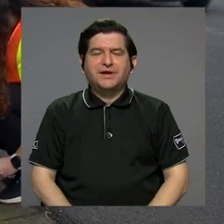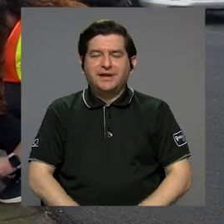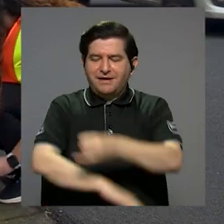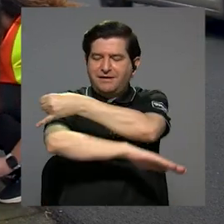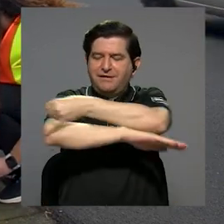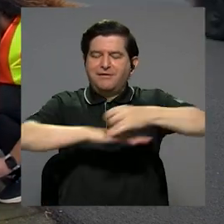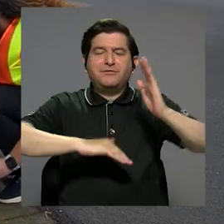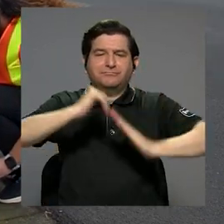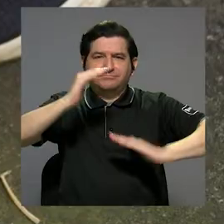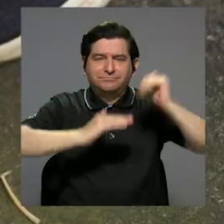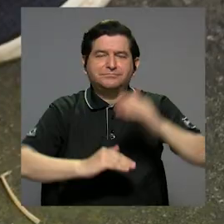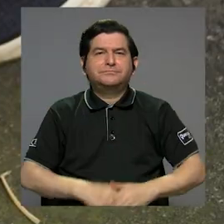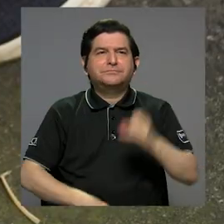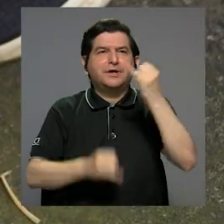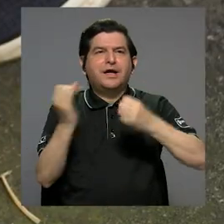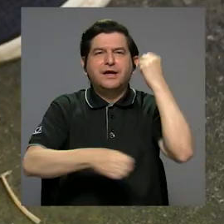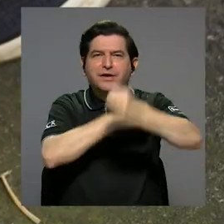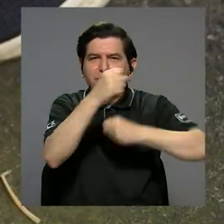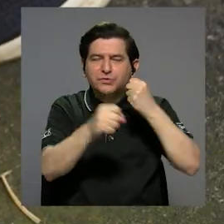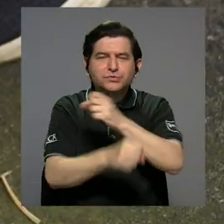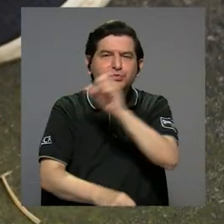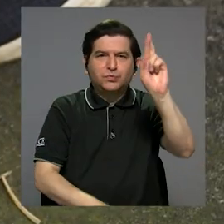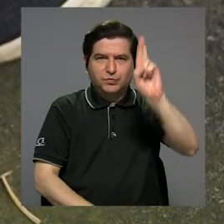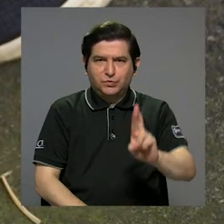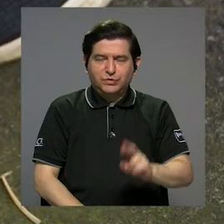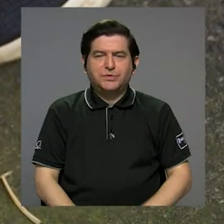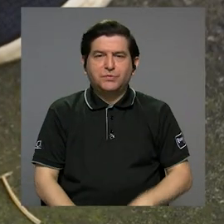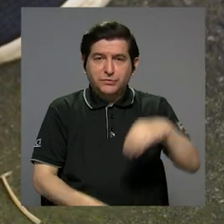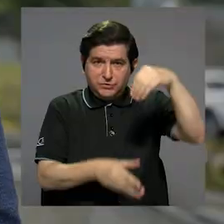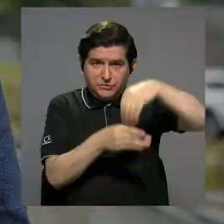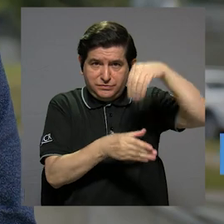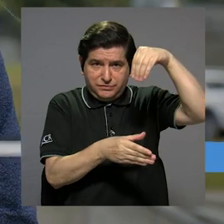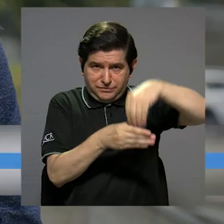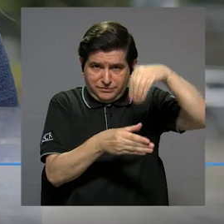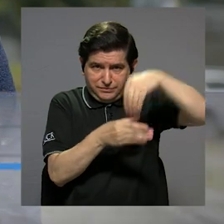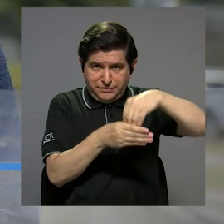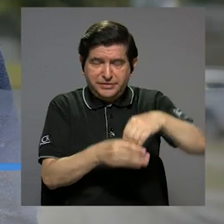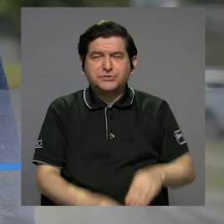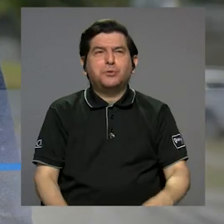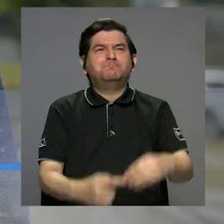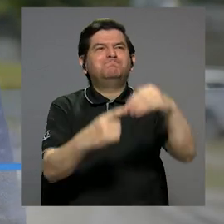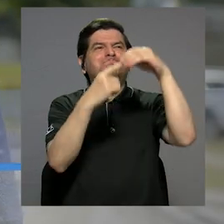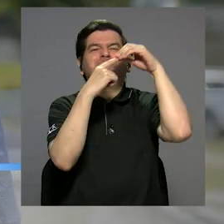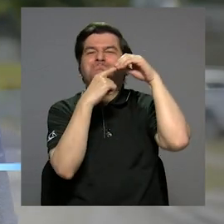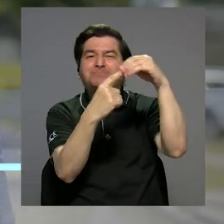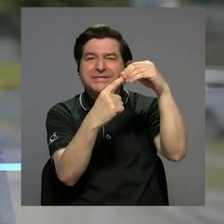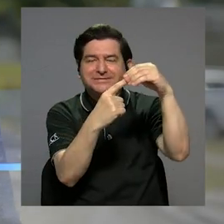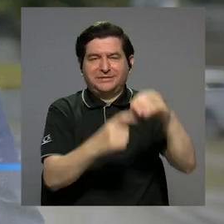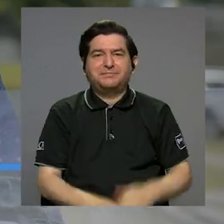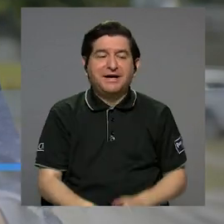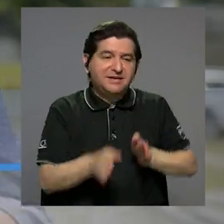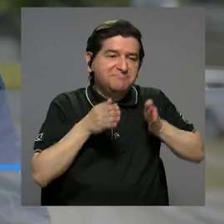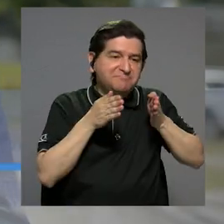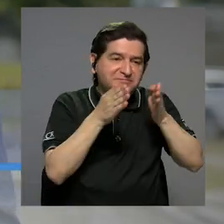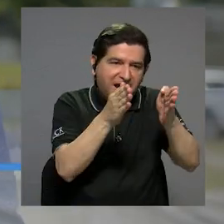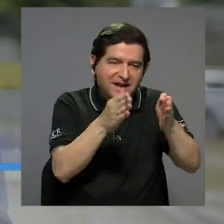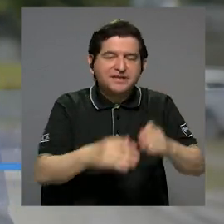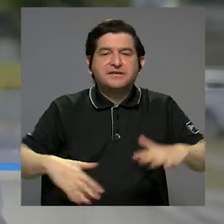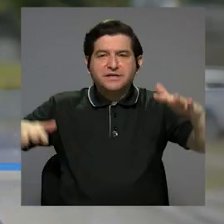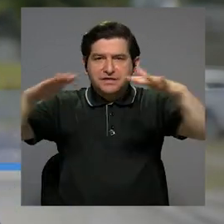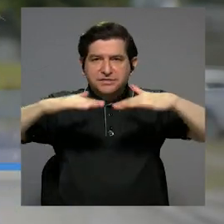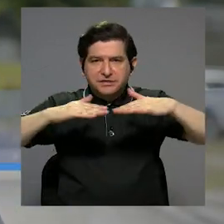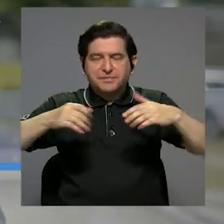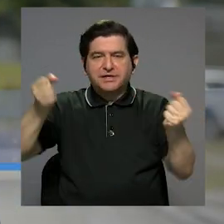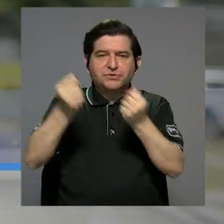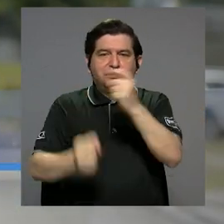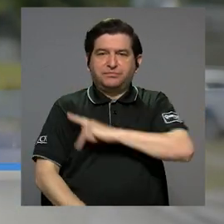Ingeniería Civil. En los últimos años en Costa Rica la inversión se destina principalmente a carreteras y